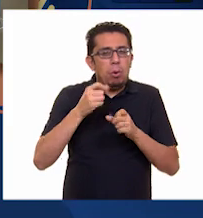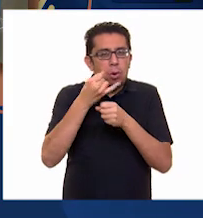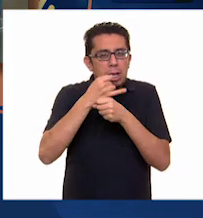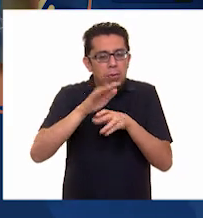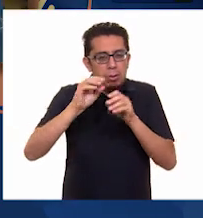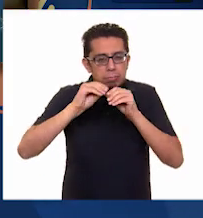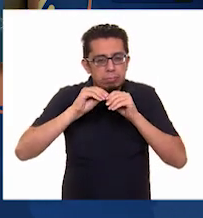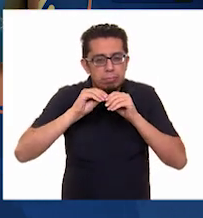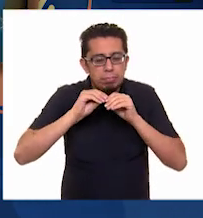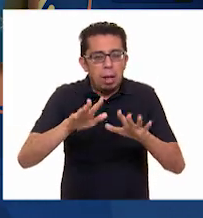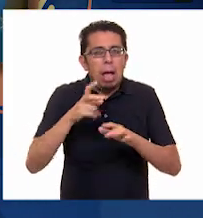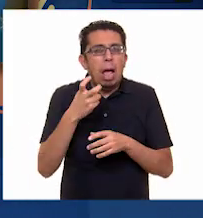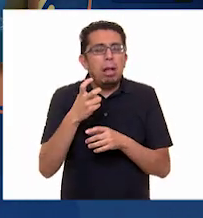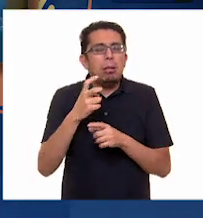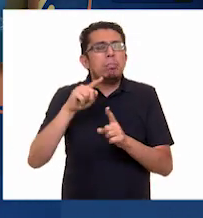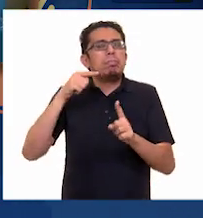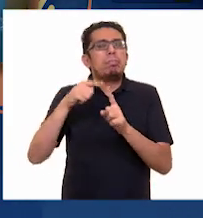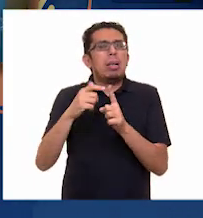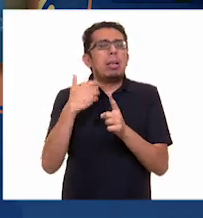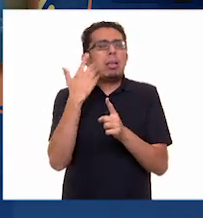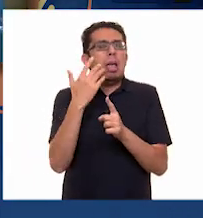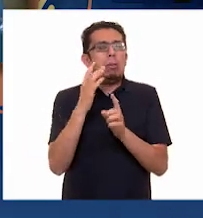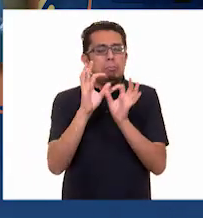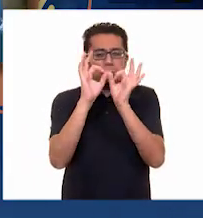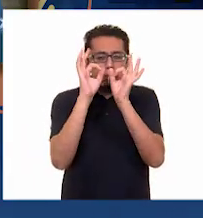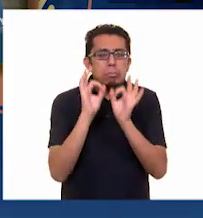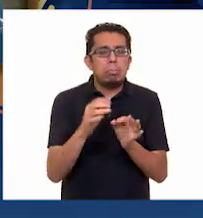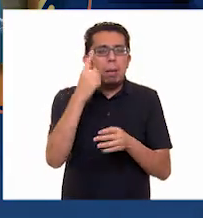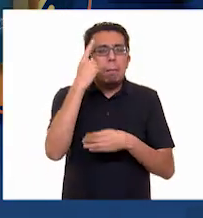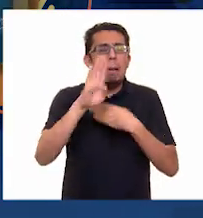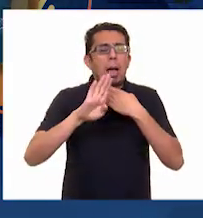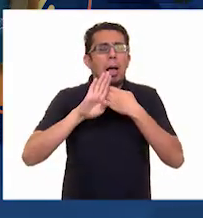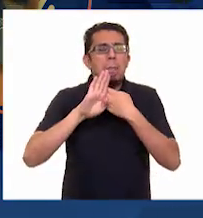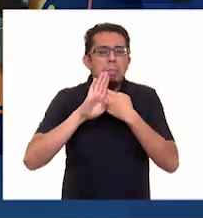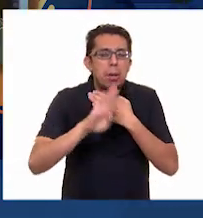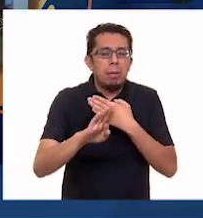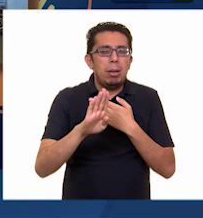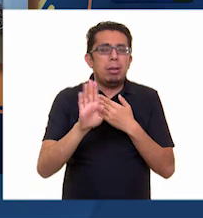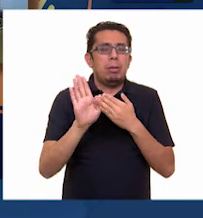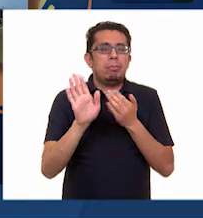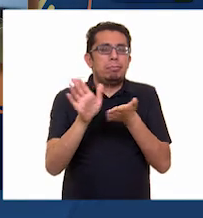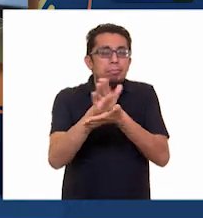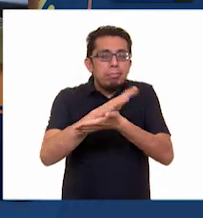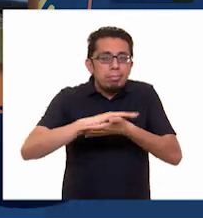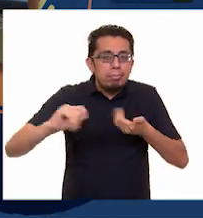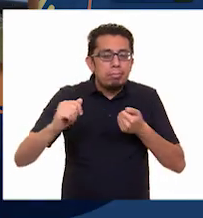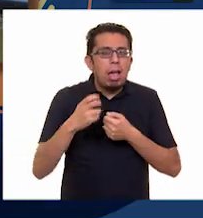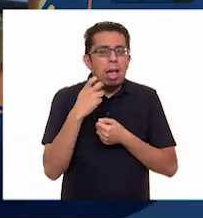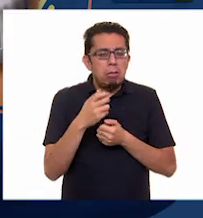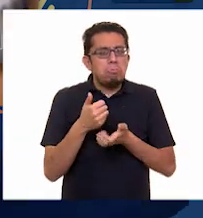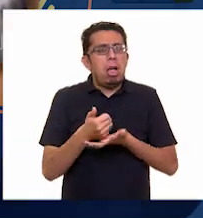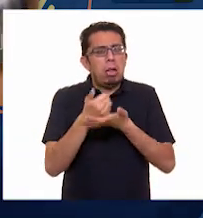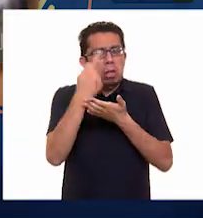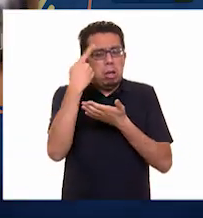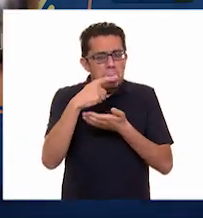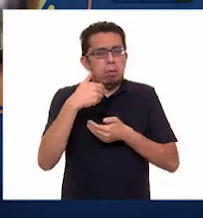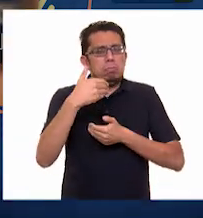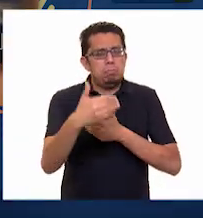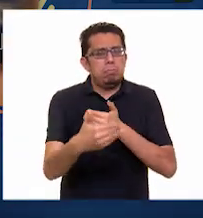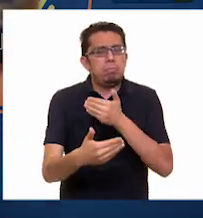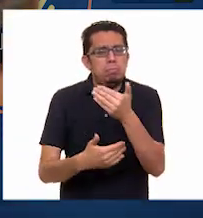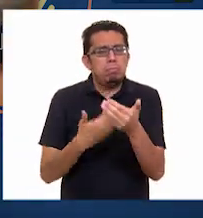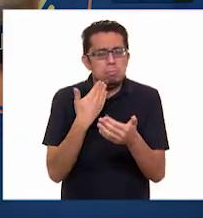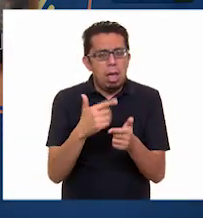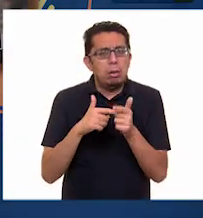el CENAPRED se ha propuesto ser un centro de excelencia en la prevención de desastres. Contribuye al desarrollo sostenido, además de